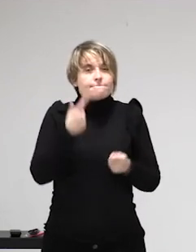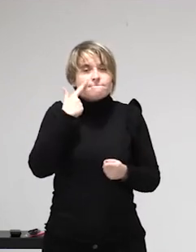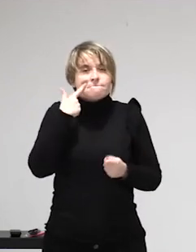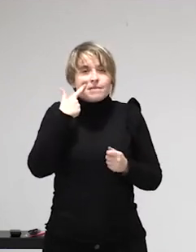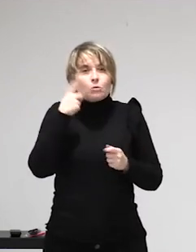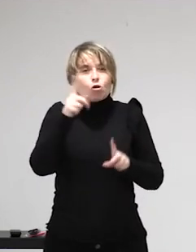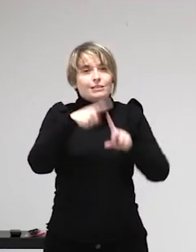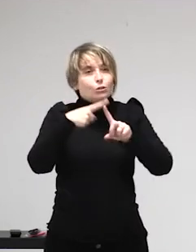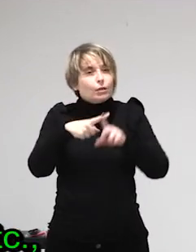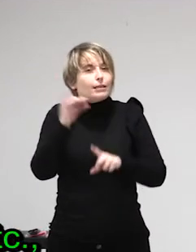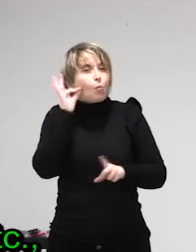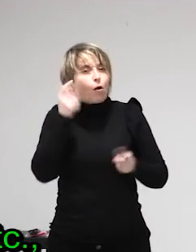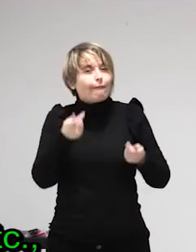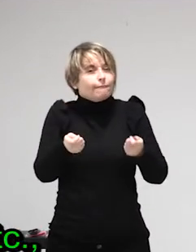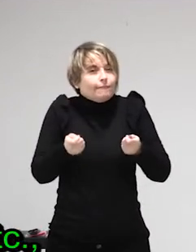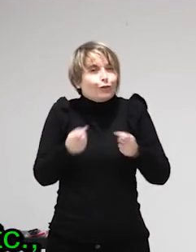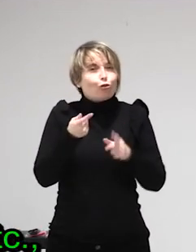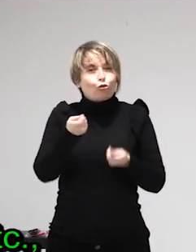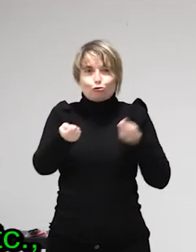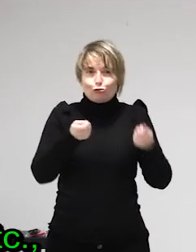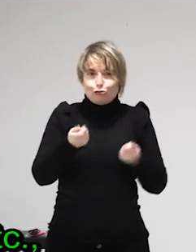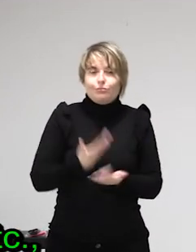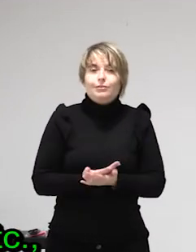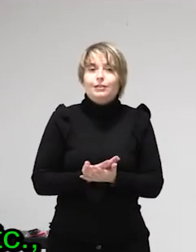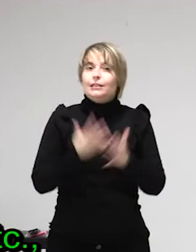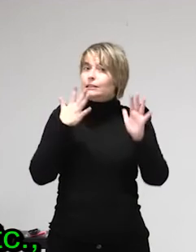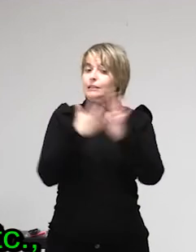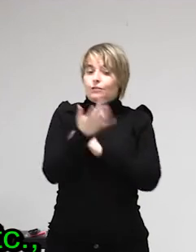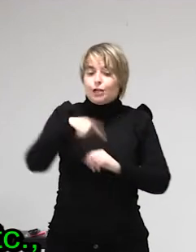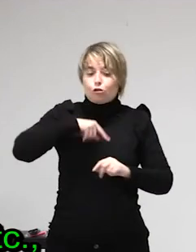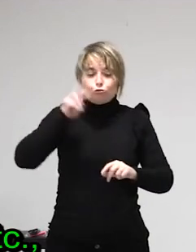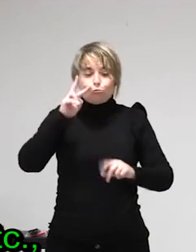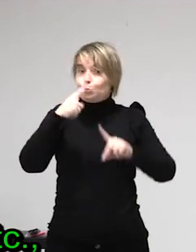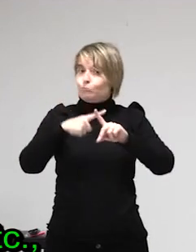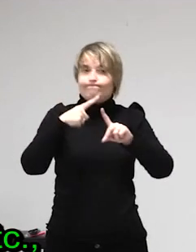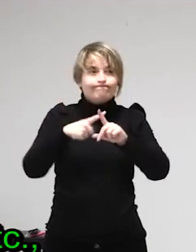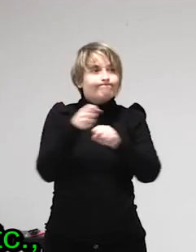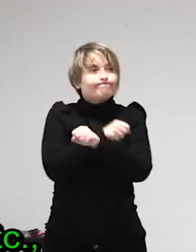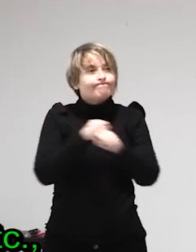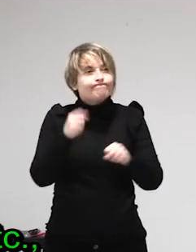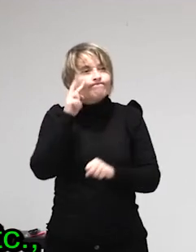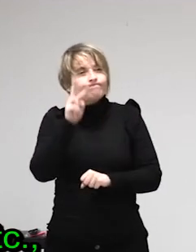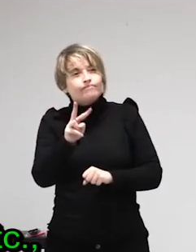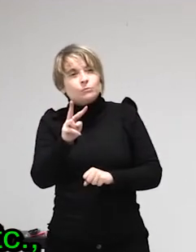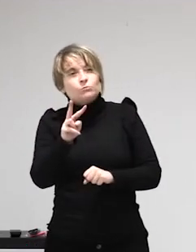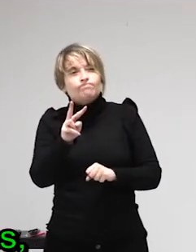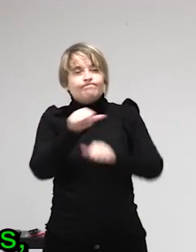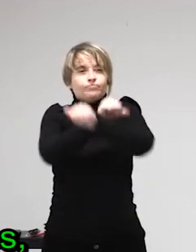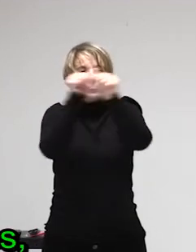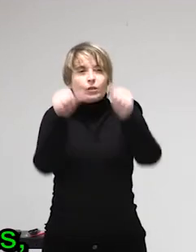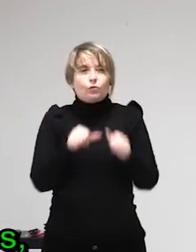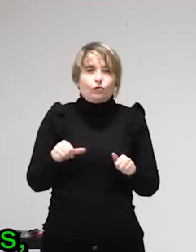esta pregunta me parece problemática porque, por ejemplo, limpiadoras, mujeres que se dedican al cuidado, etcétera,